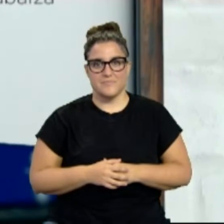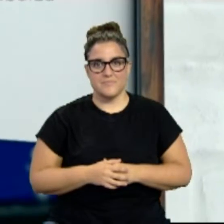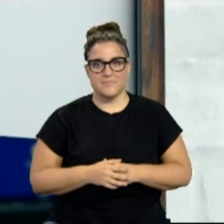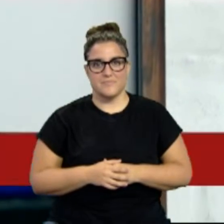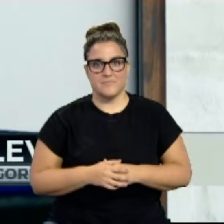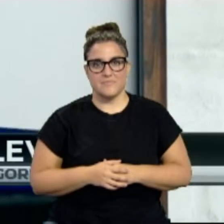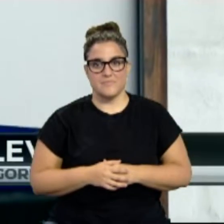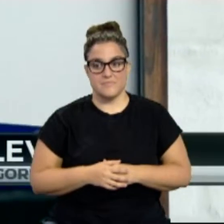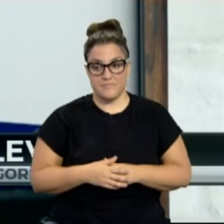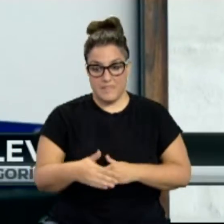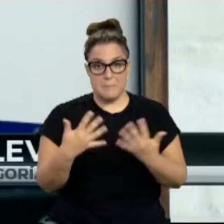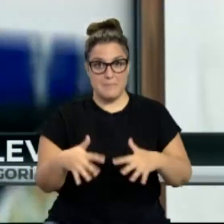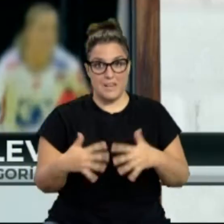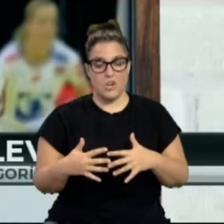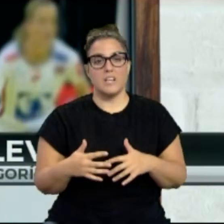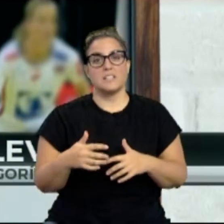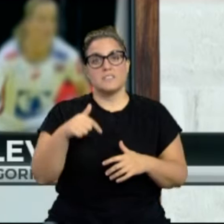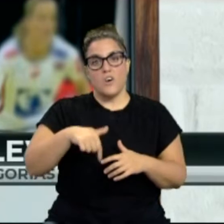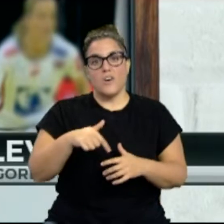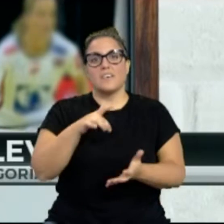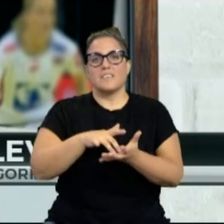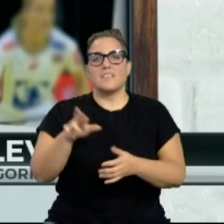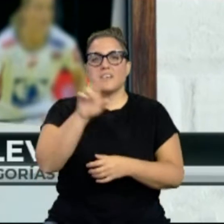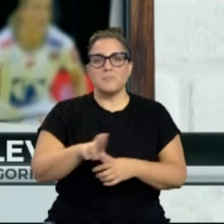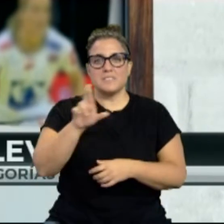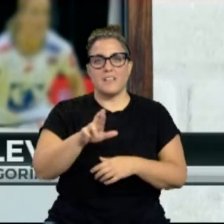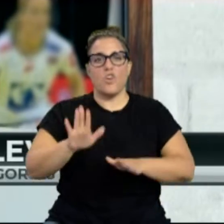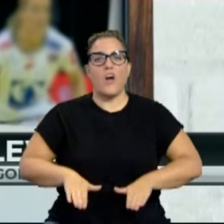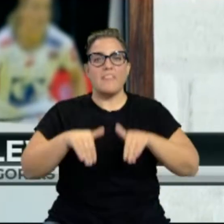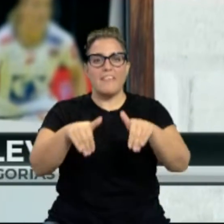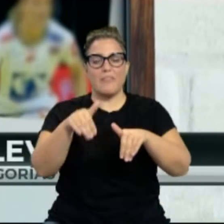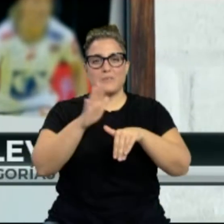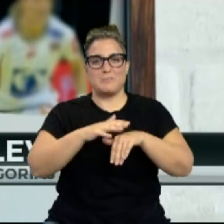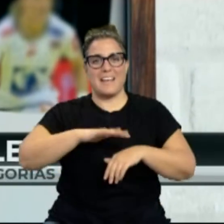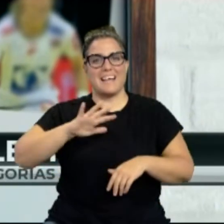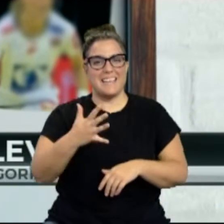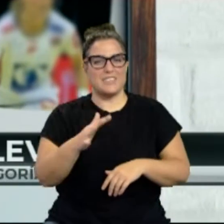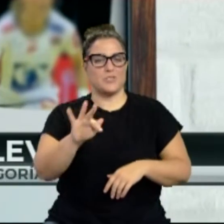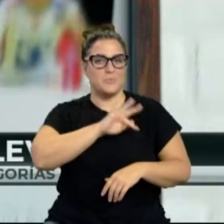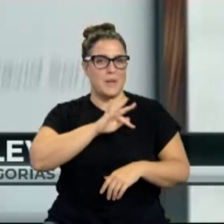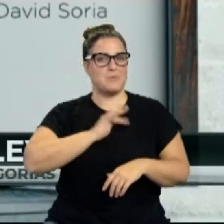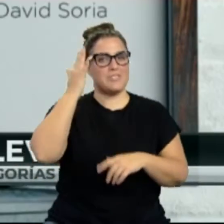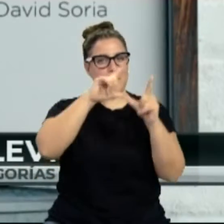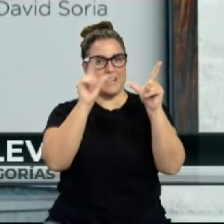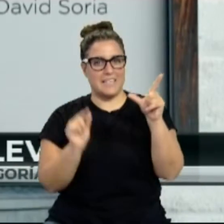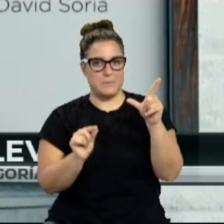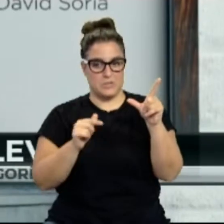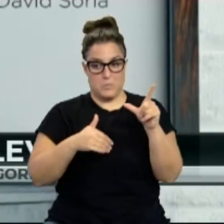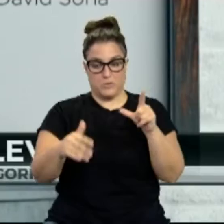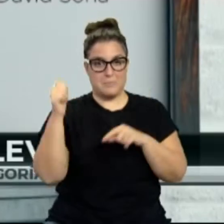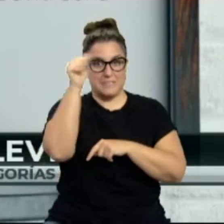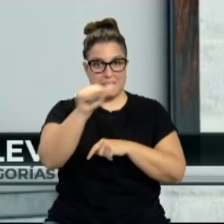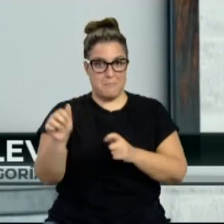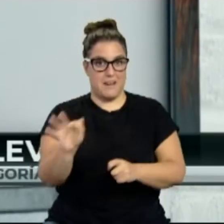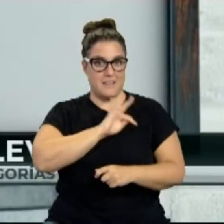Y este miércoles seguiremos repasando los candidatos y candidatas que optan a los quintos premios Navarra Televisión que se entregarán la próxima semana. Hoy les recordamos